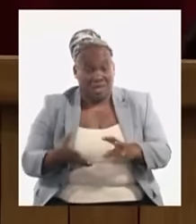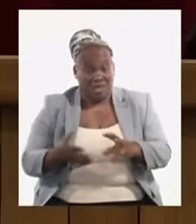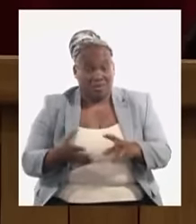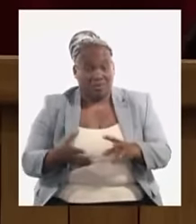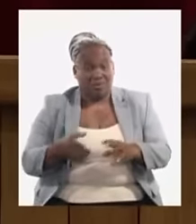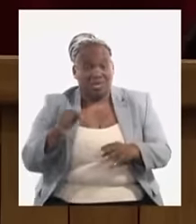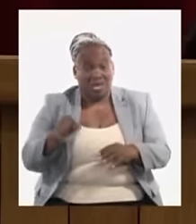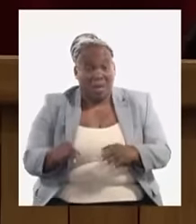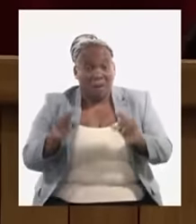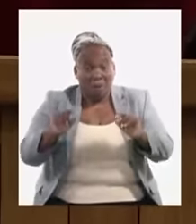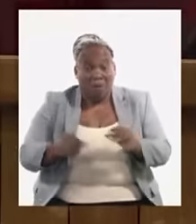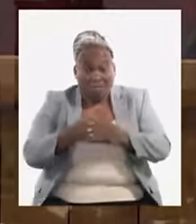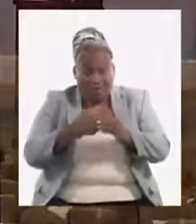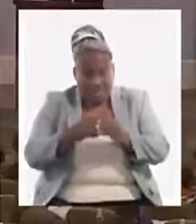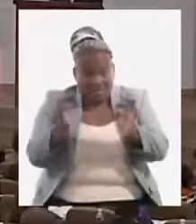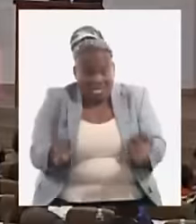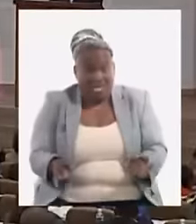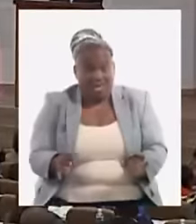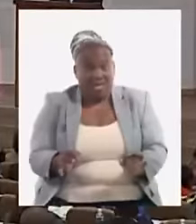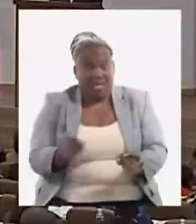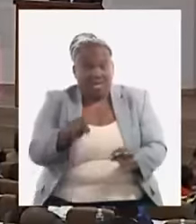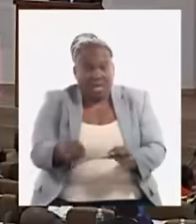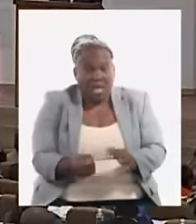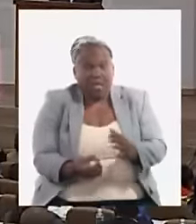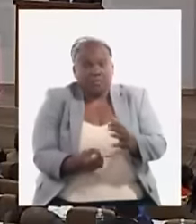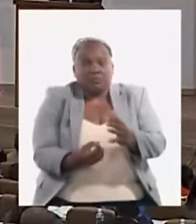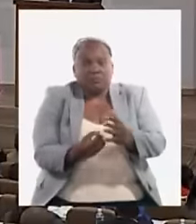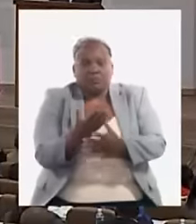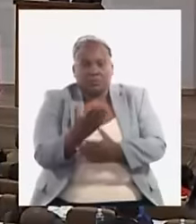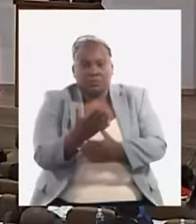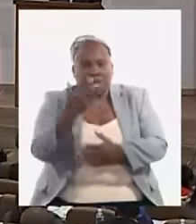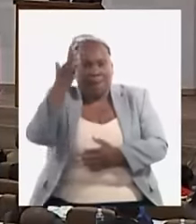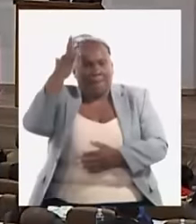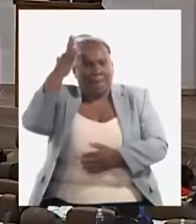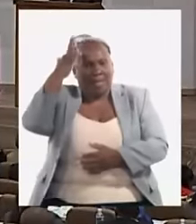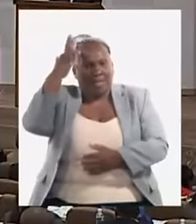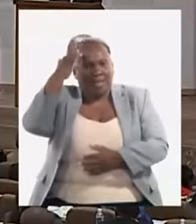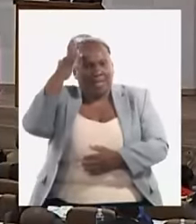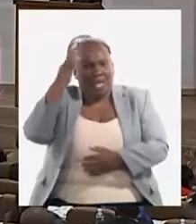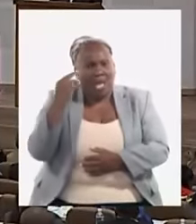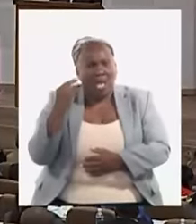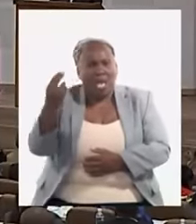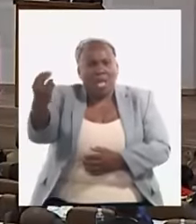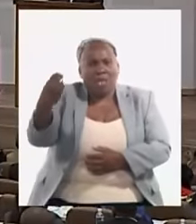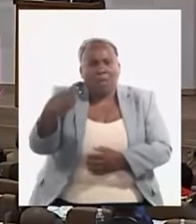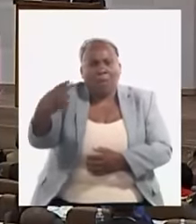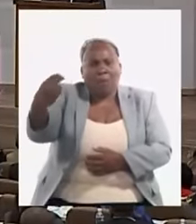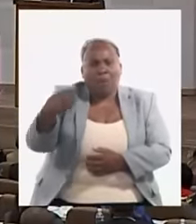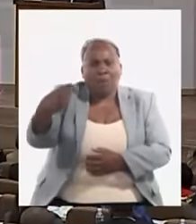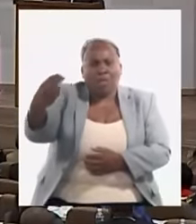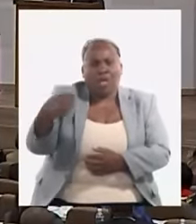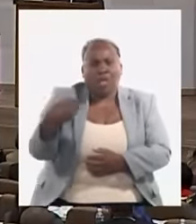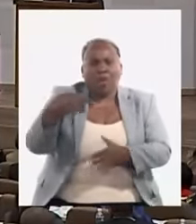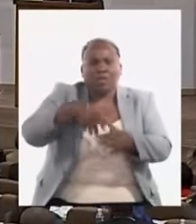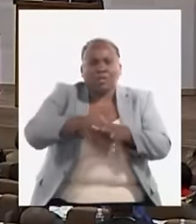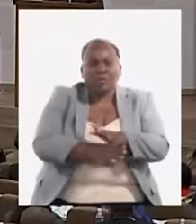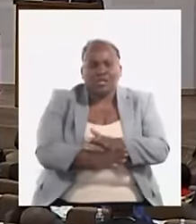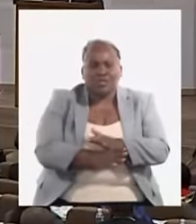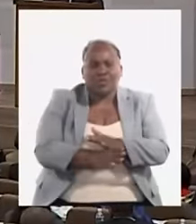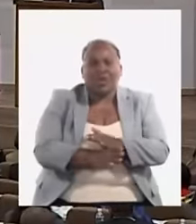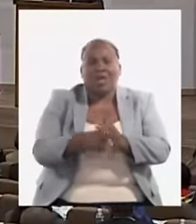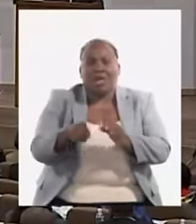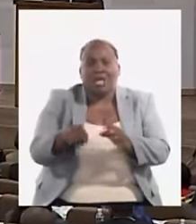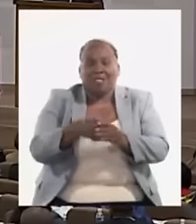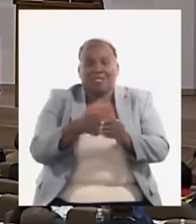divisas tenemos, se ha acrecentado una mentalidad importadora y de acceso al circuito de las divisas